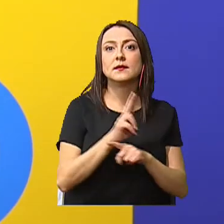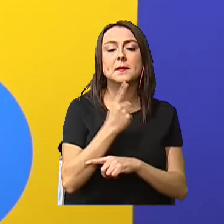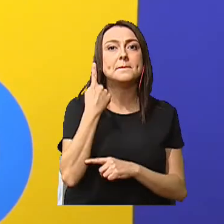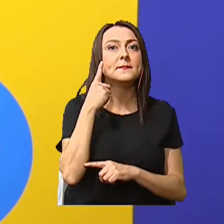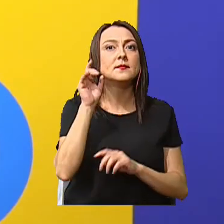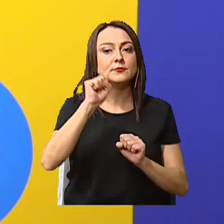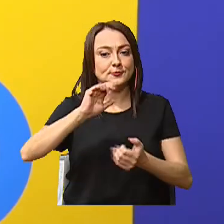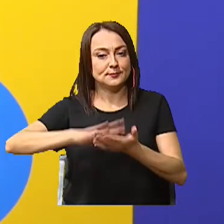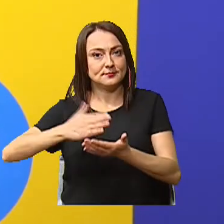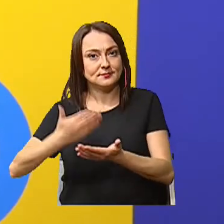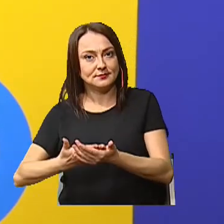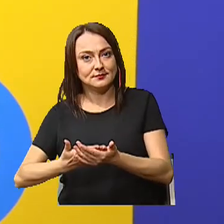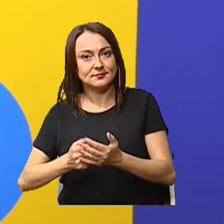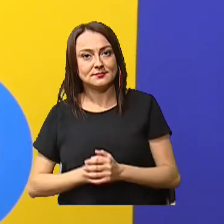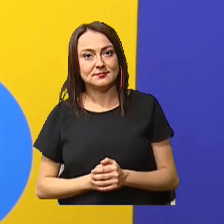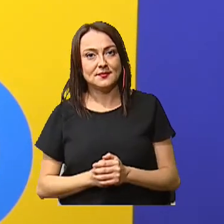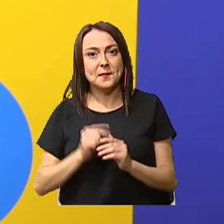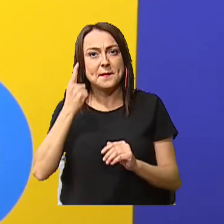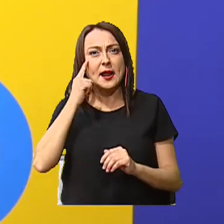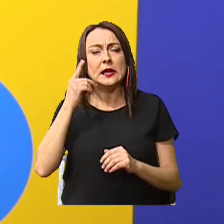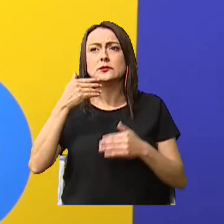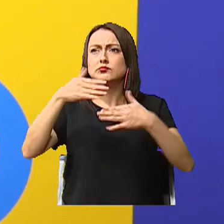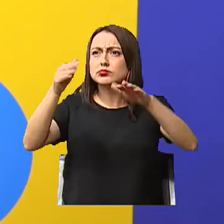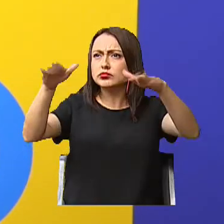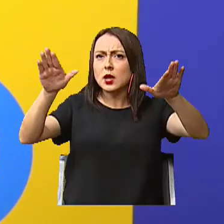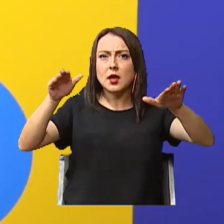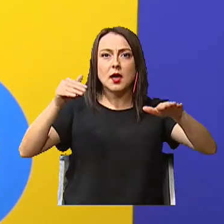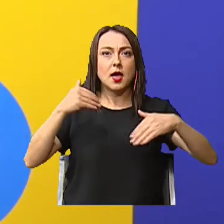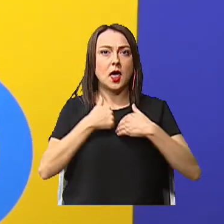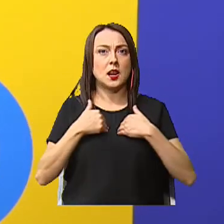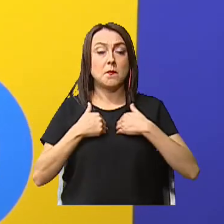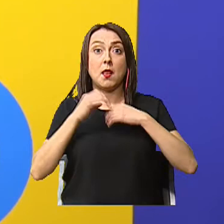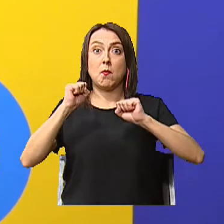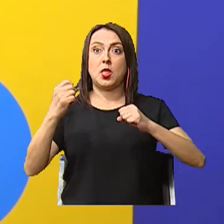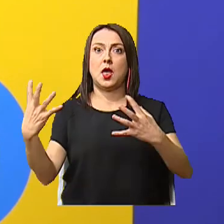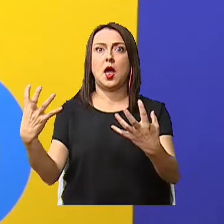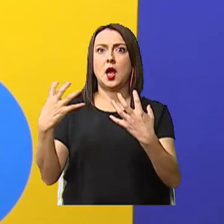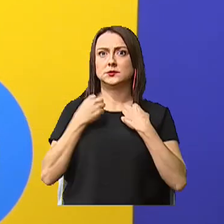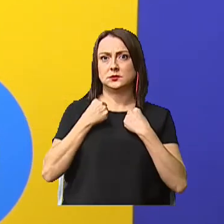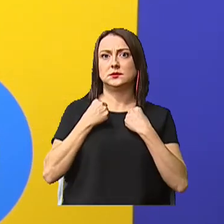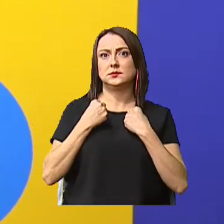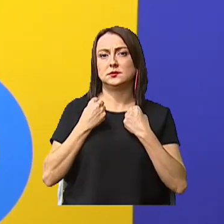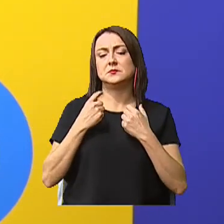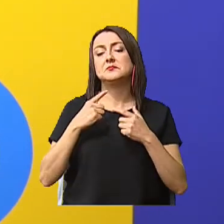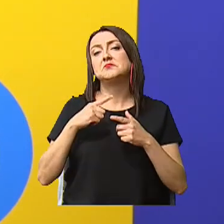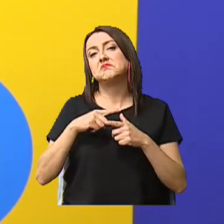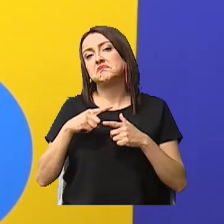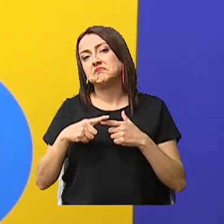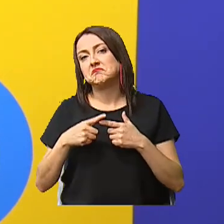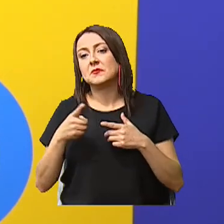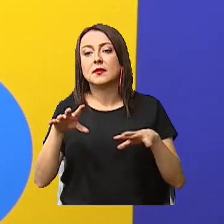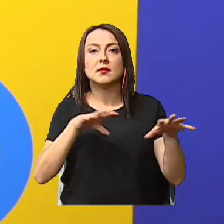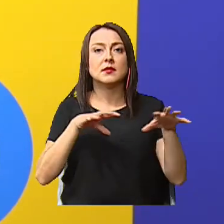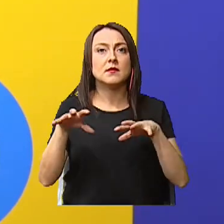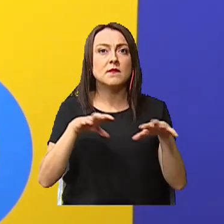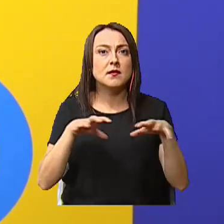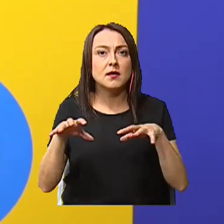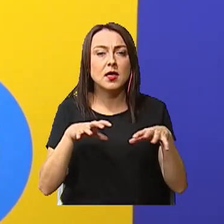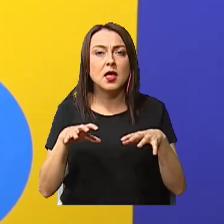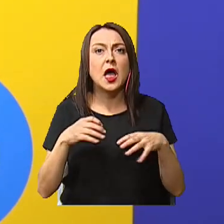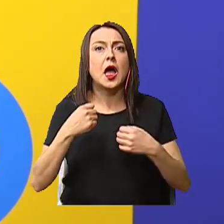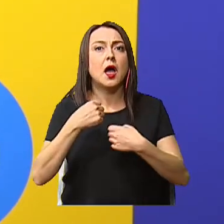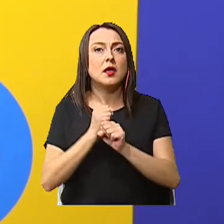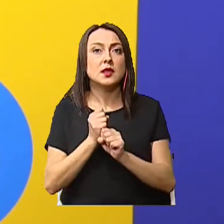cocinar Y para ahuyentar a los animales que los podían atacar En las actividades Que